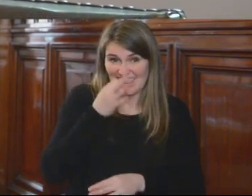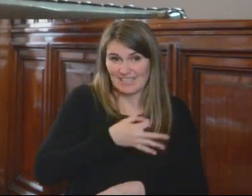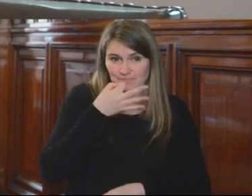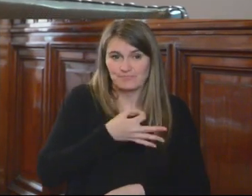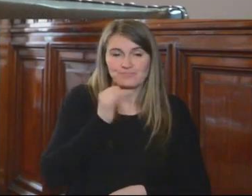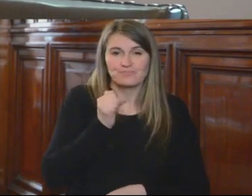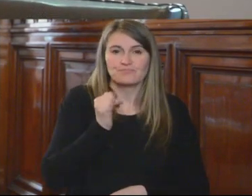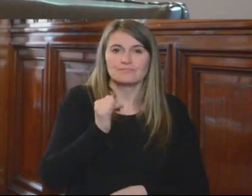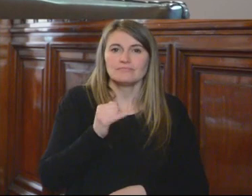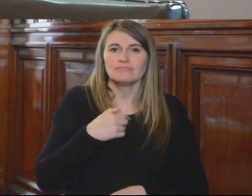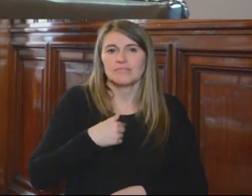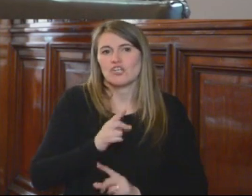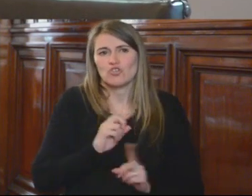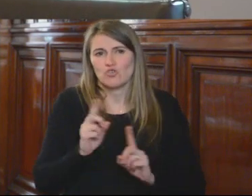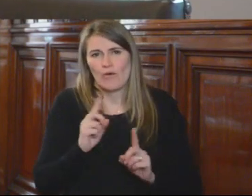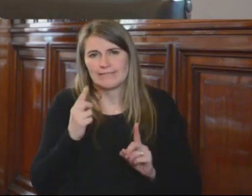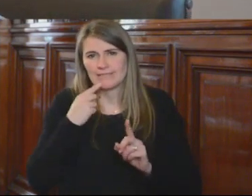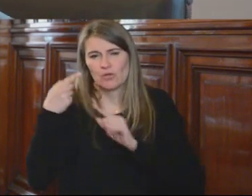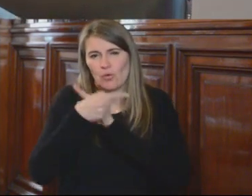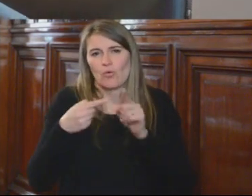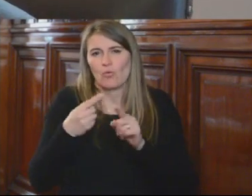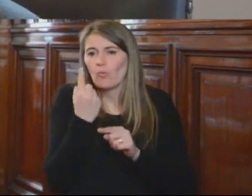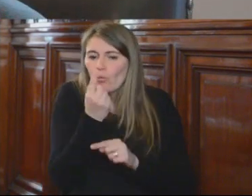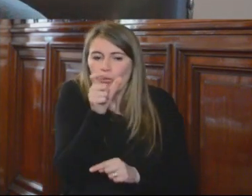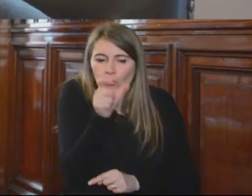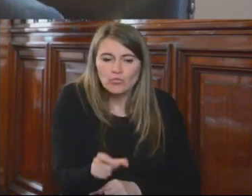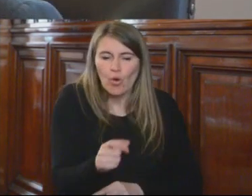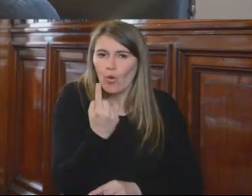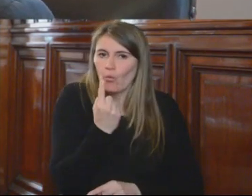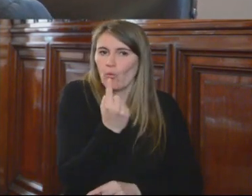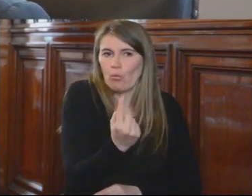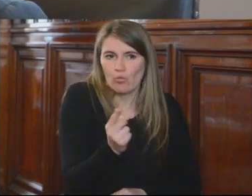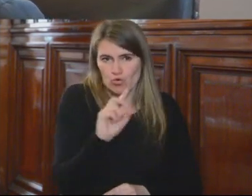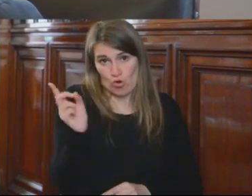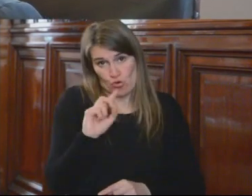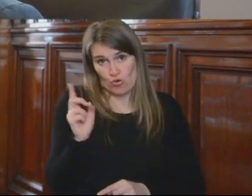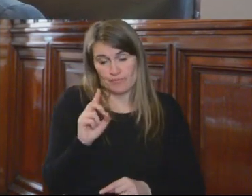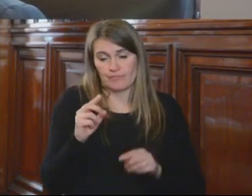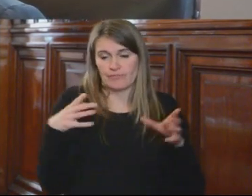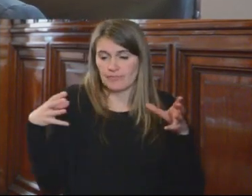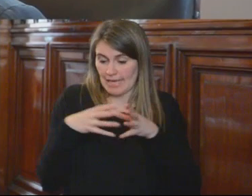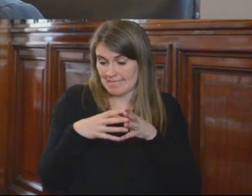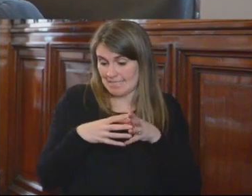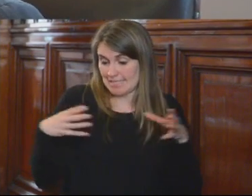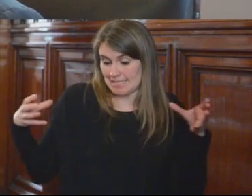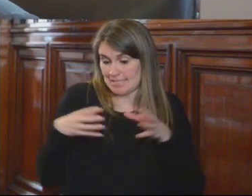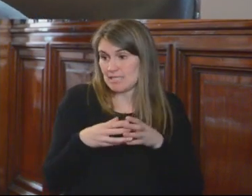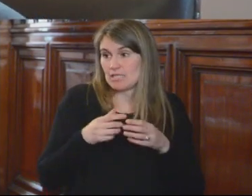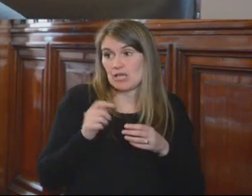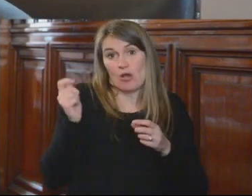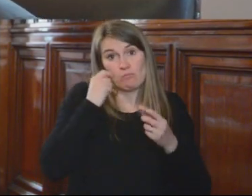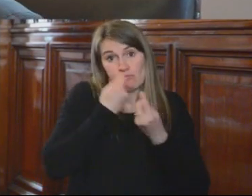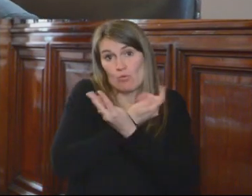no estamos analizando un caso, ¿verdad? Es una audiencia pública de